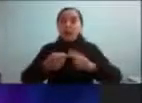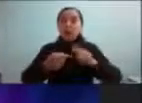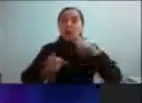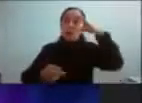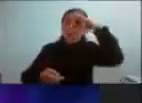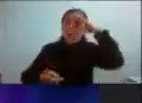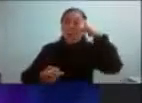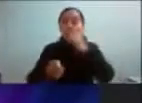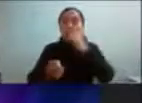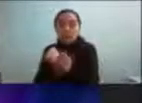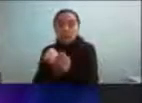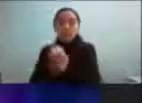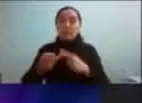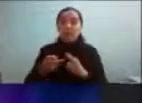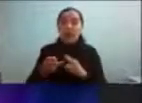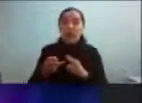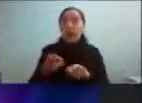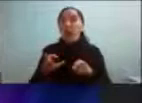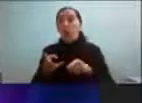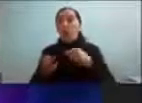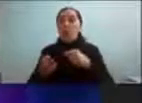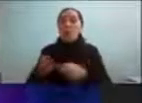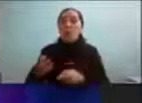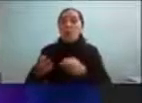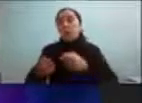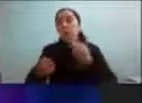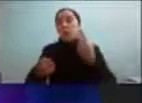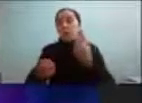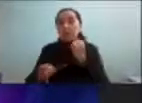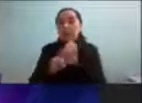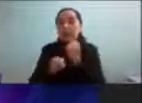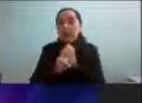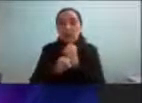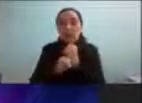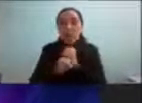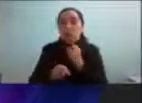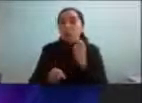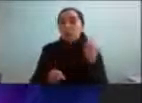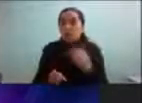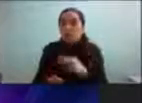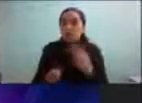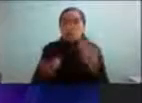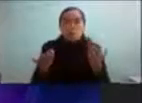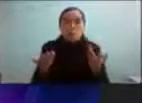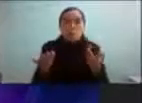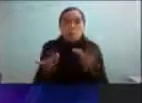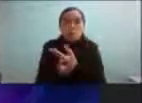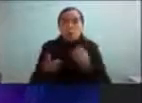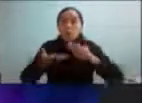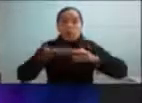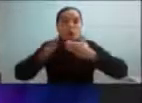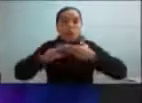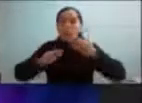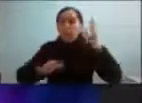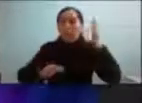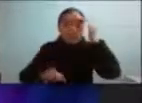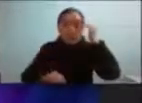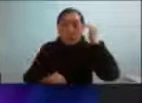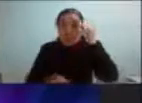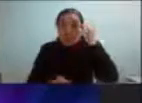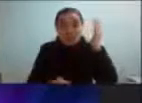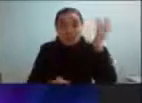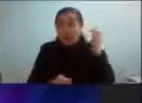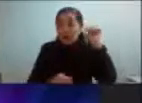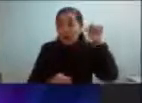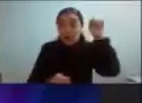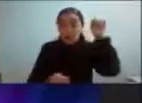los empleadores y es muy amplio digamos o sea que si todavía mucha de la comunidad en general no sabe mucho de autismo menos lo